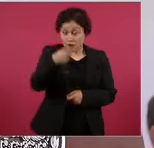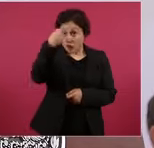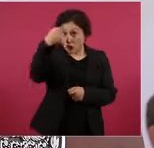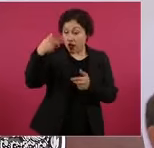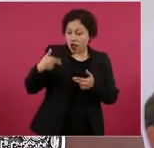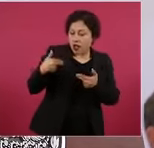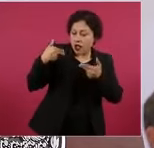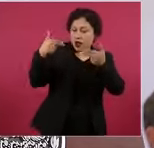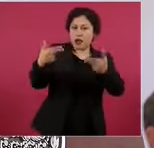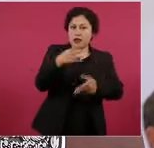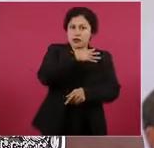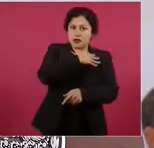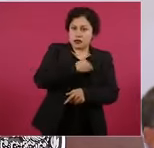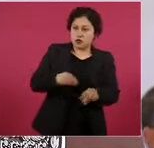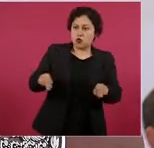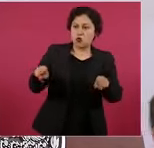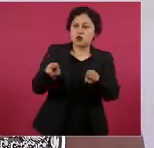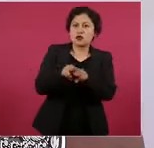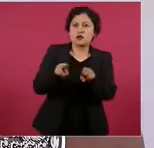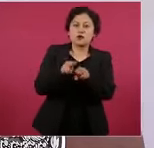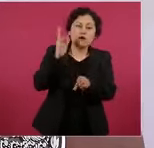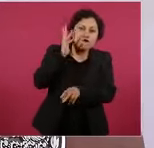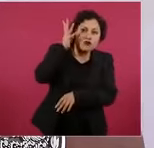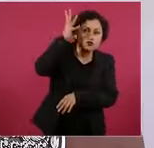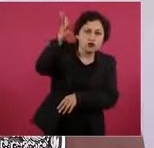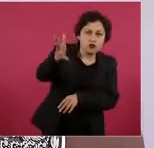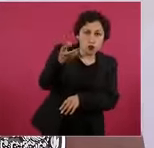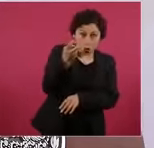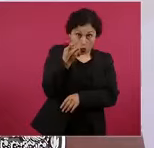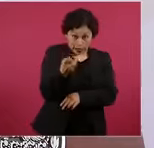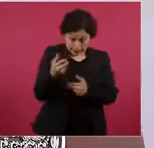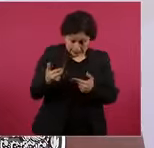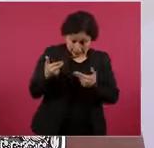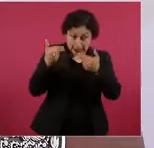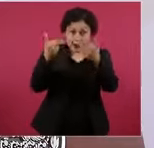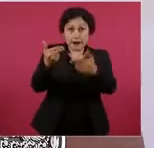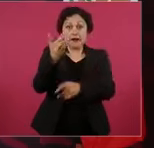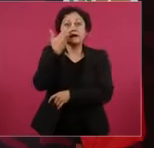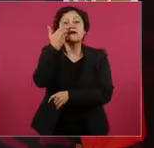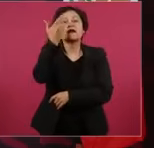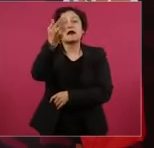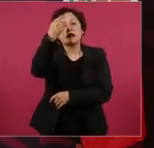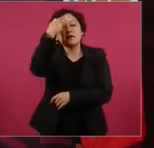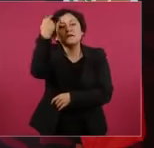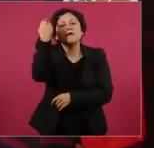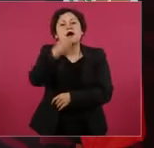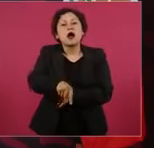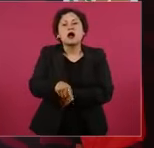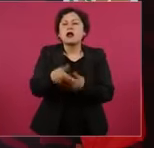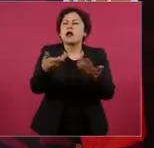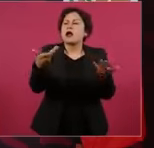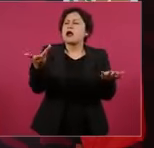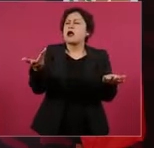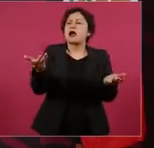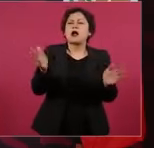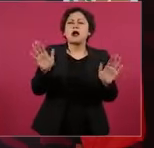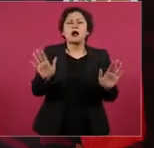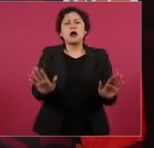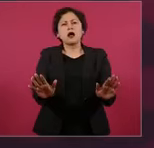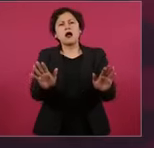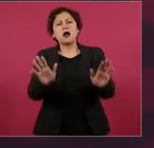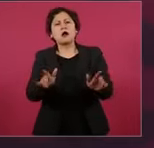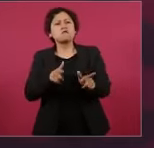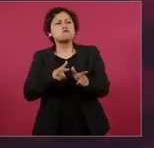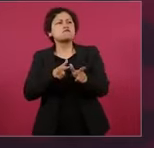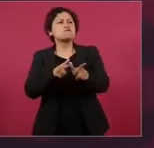para las nuevas generaciones, que siga la simulación, que siga predominando el